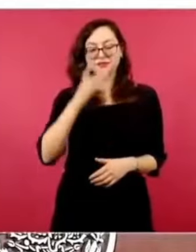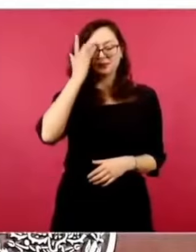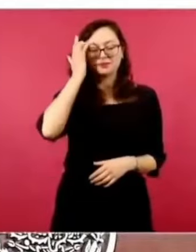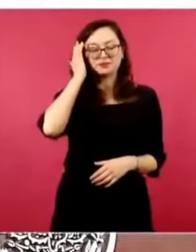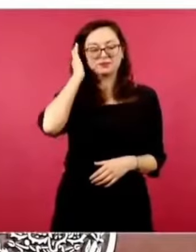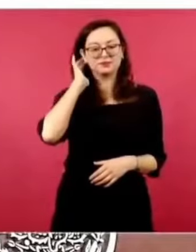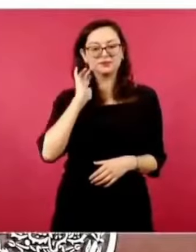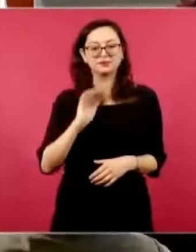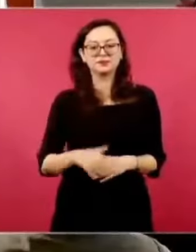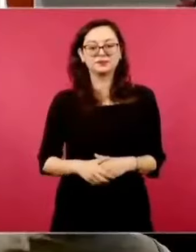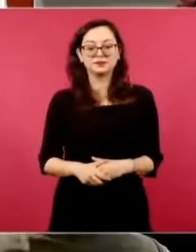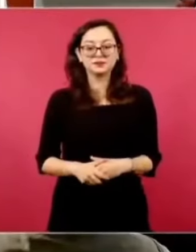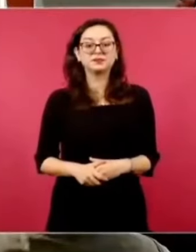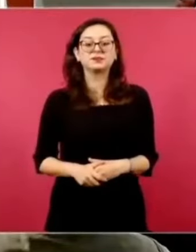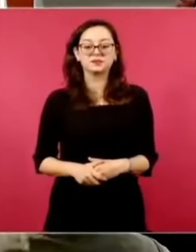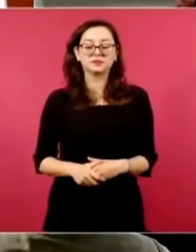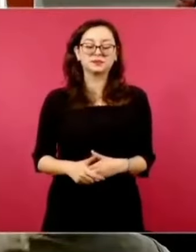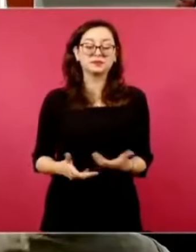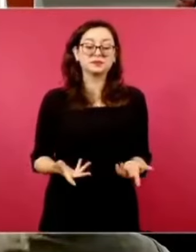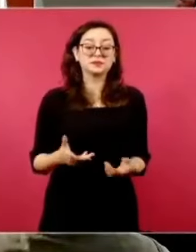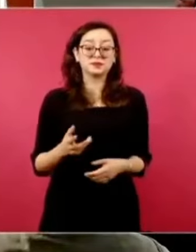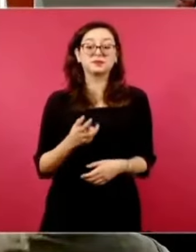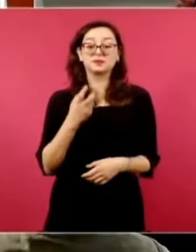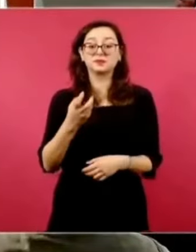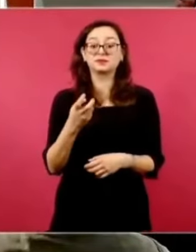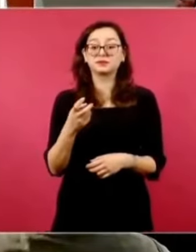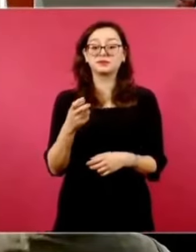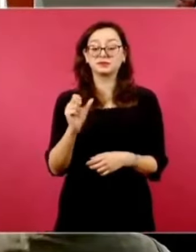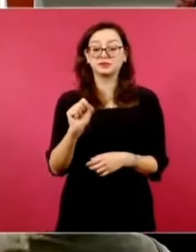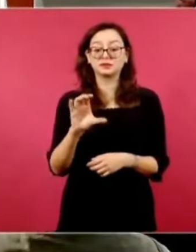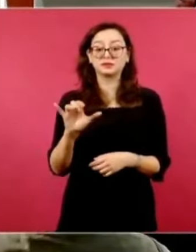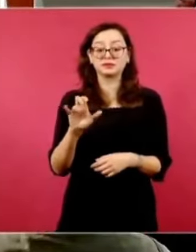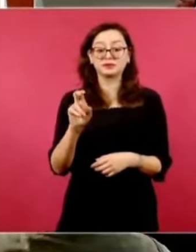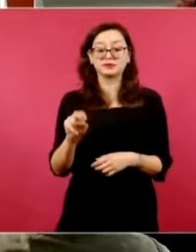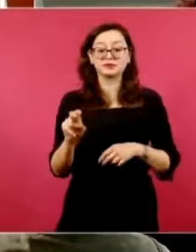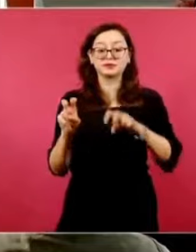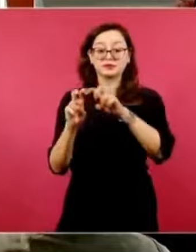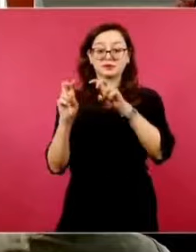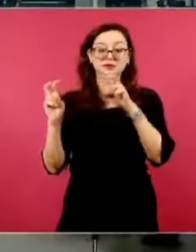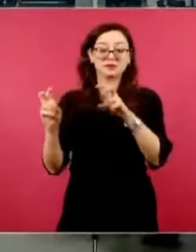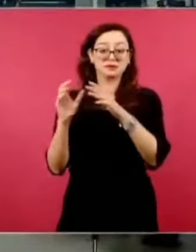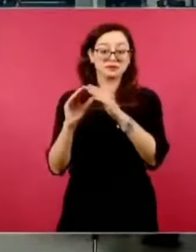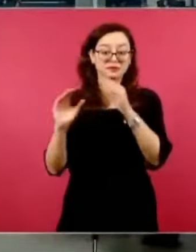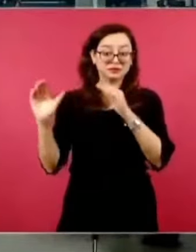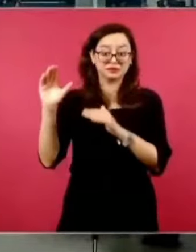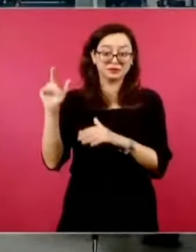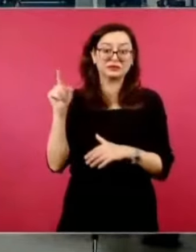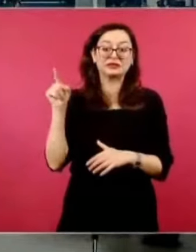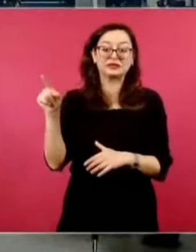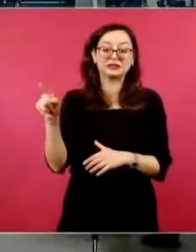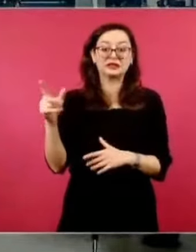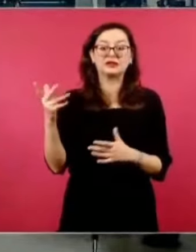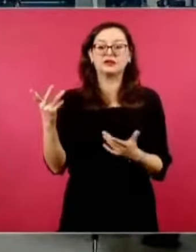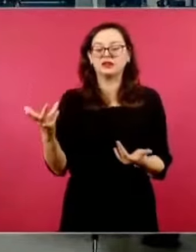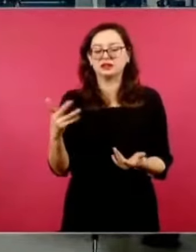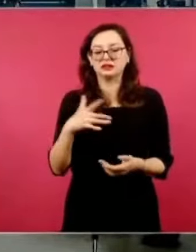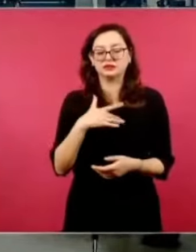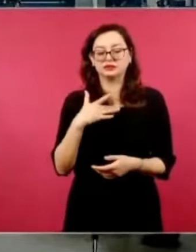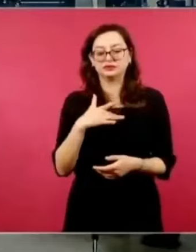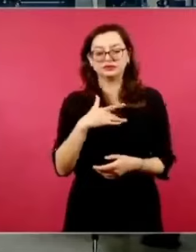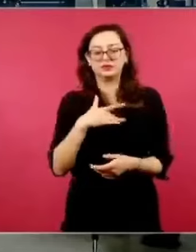A los ministros, otro de los escenarios que se prestaban antes de que se diera este planteamiento de reforma